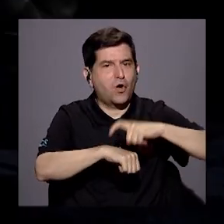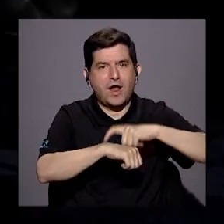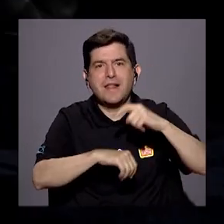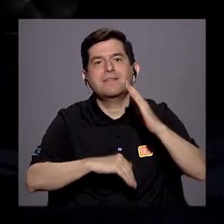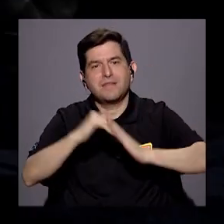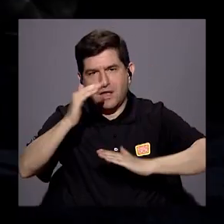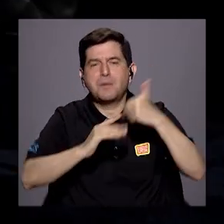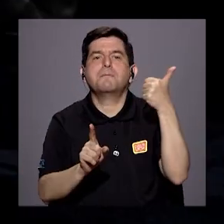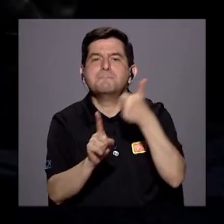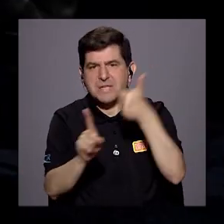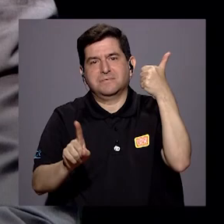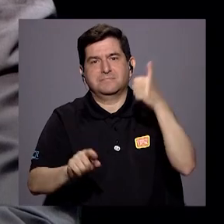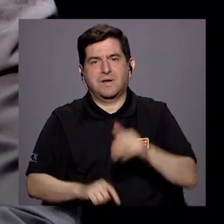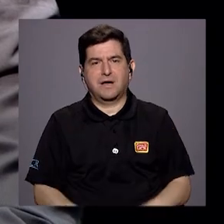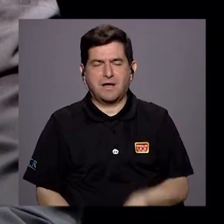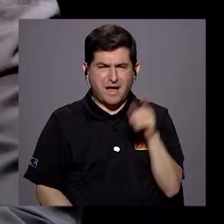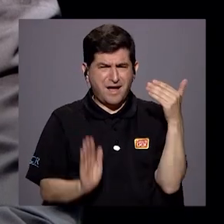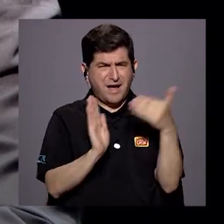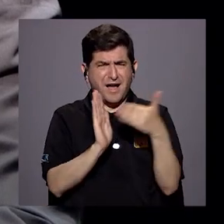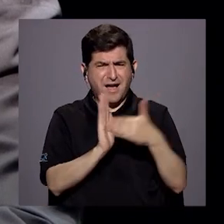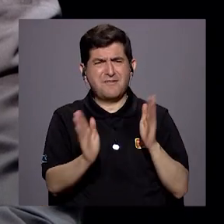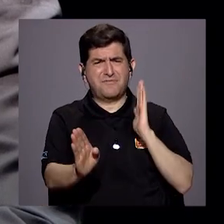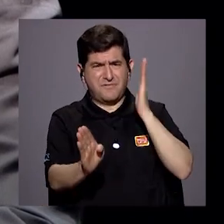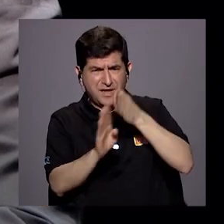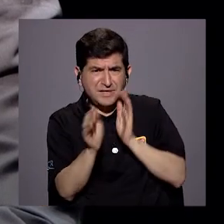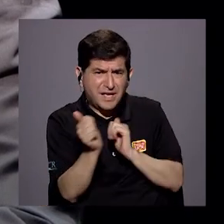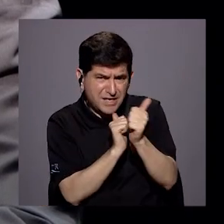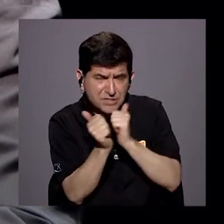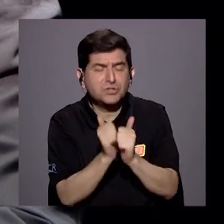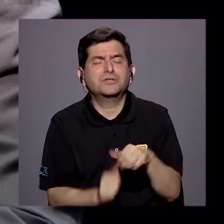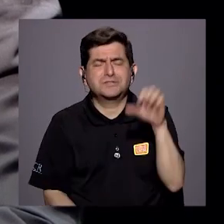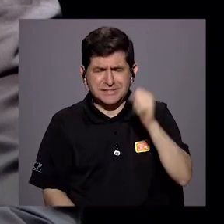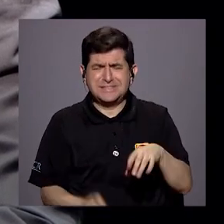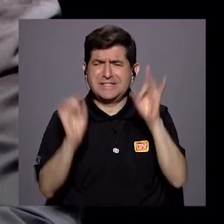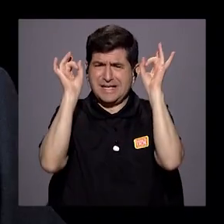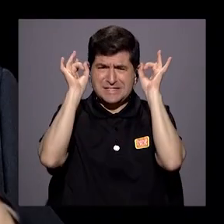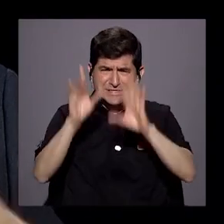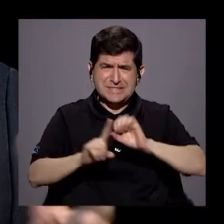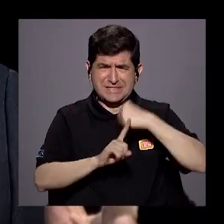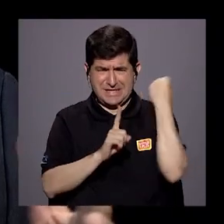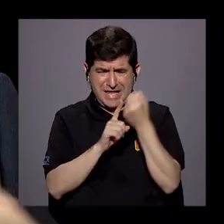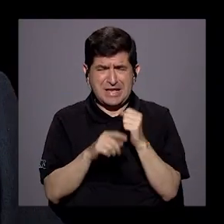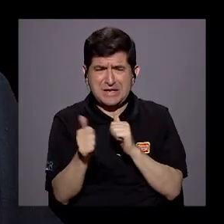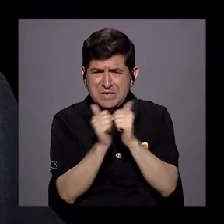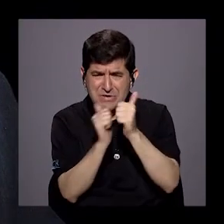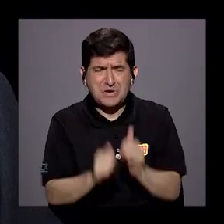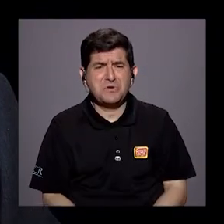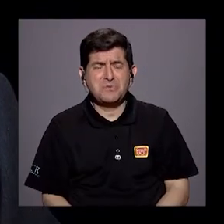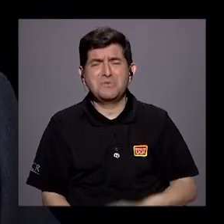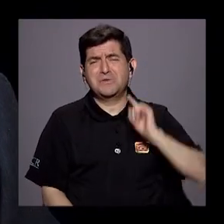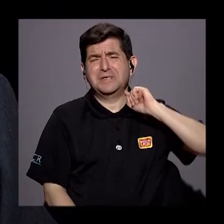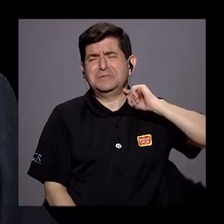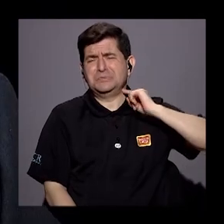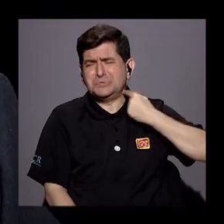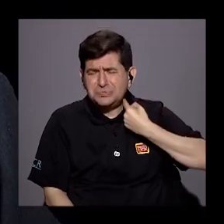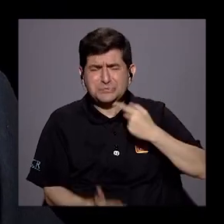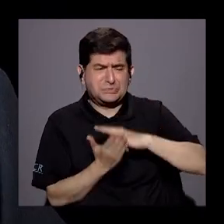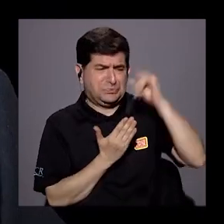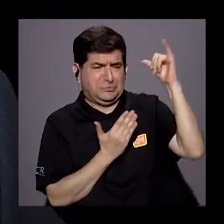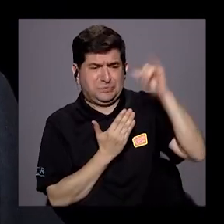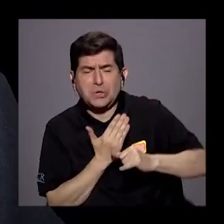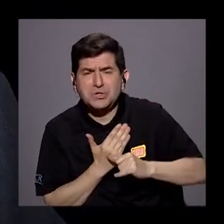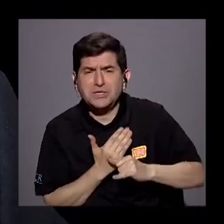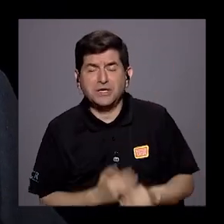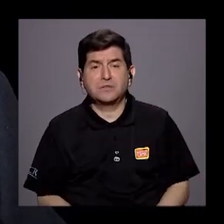construyendo el mismo. Eso tiene una afectación directa sobre la competitividad. terrible sobre la competitividad. Encarece terriblemente los proyectos